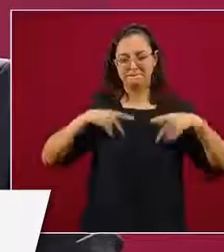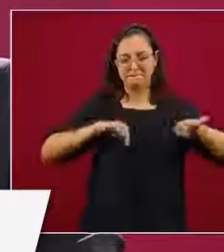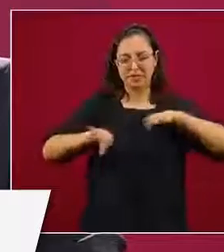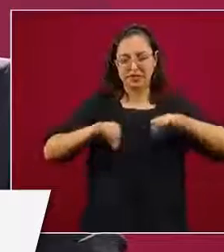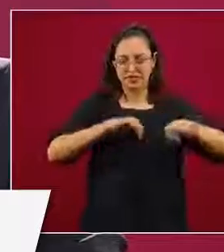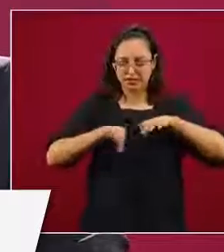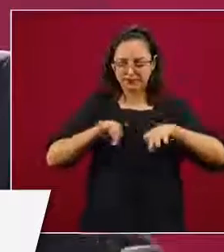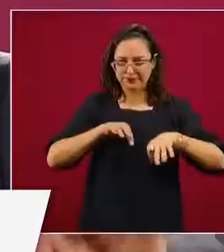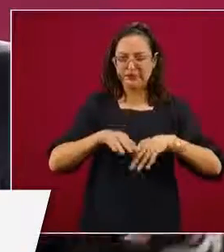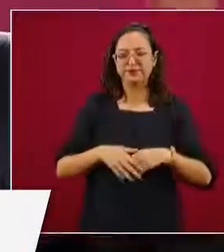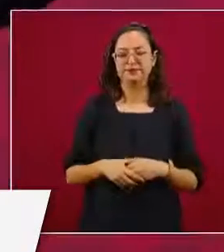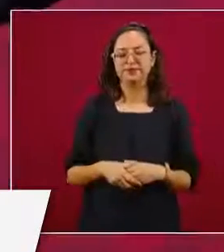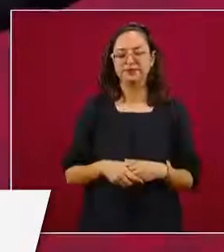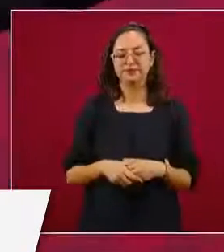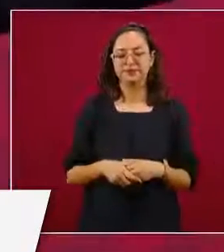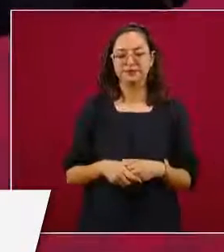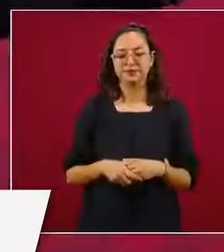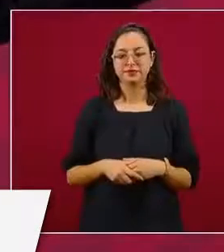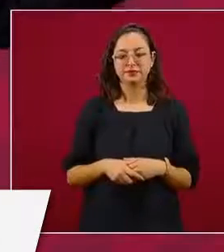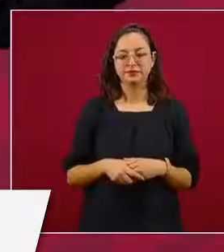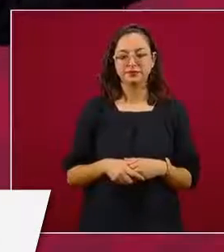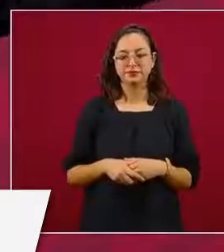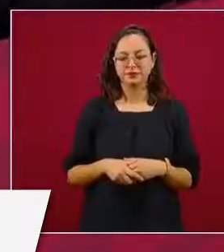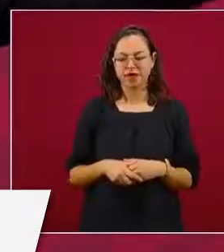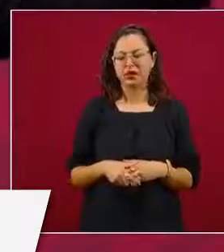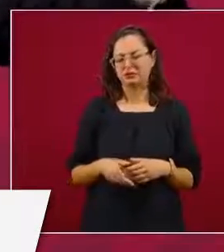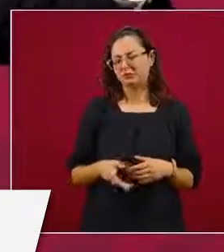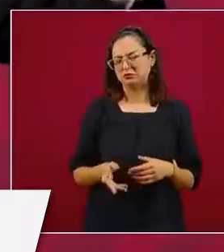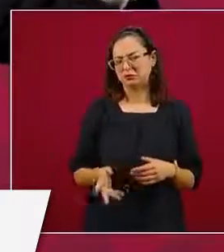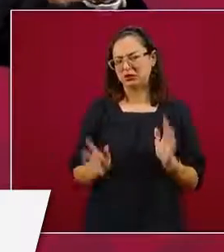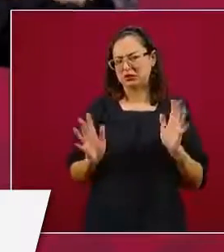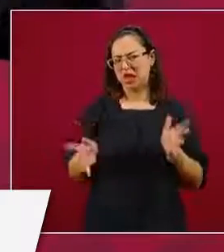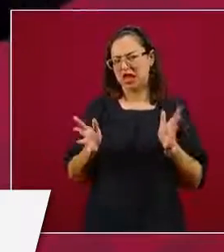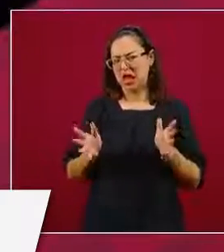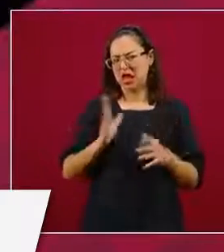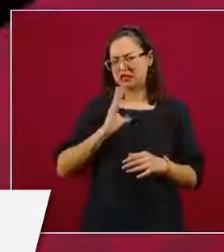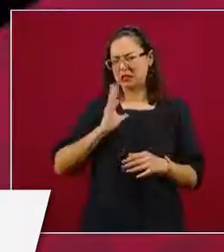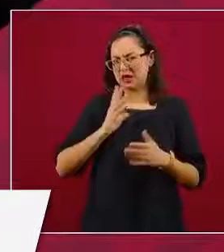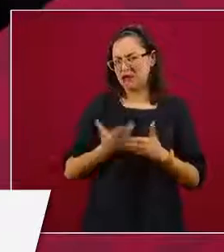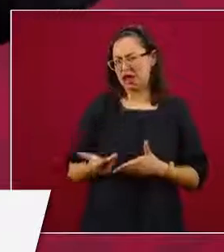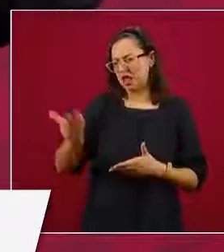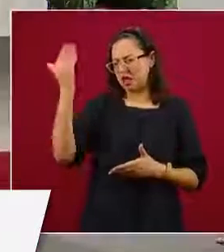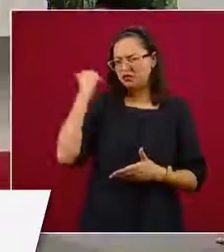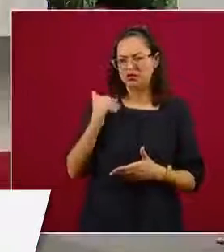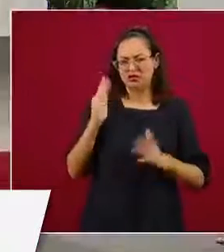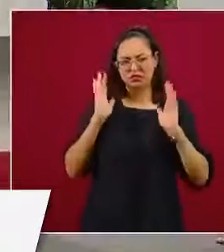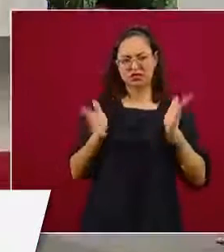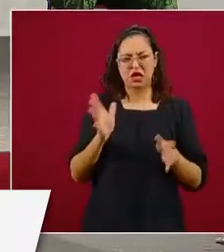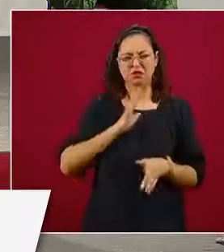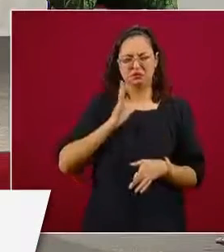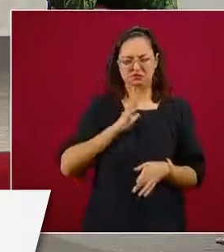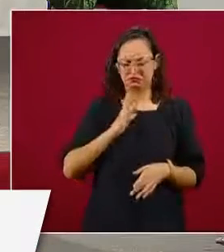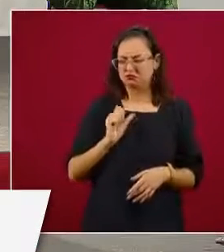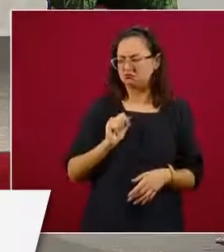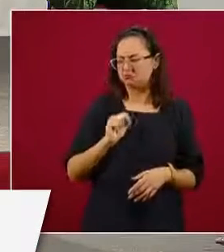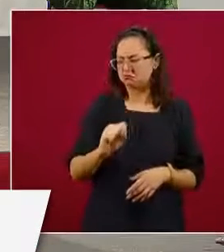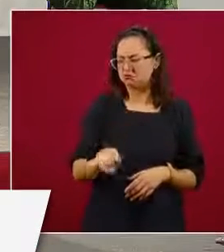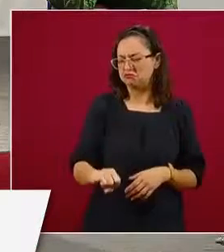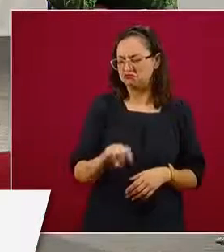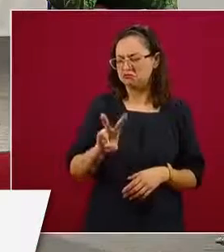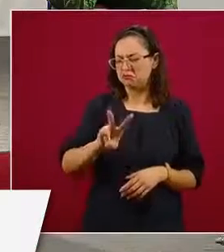Se podría decir, eso ya estaba, sí, ya se había aprobado,